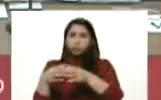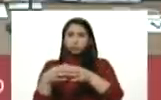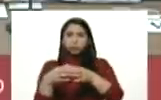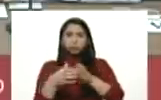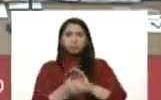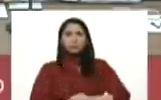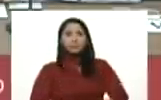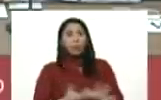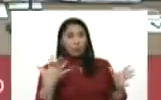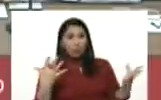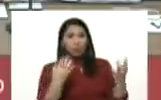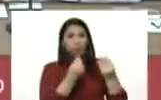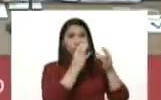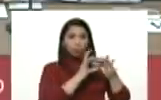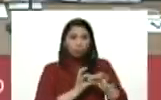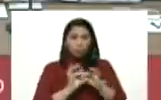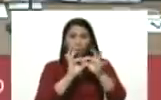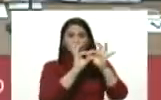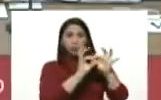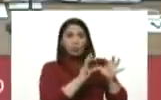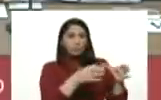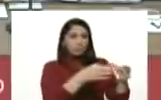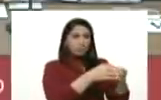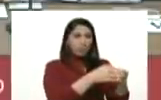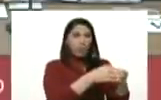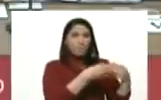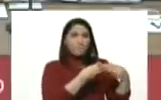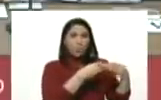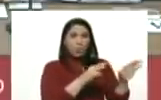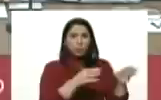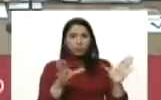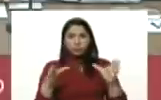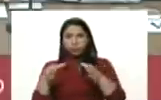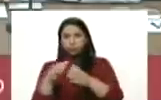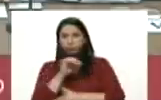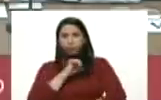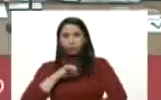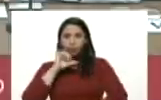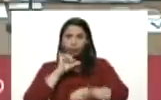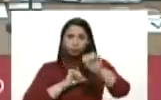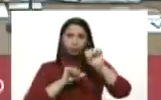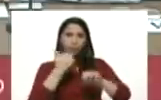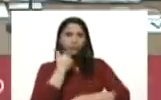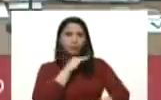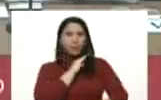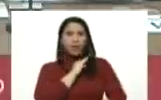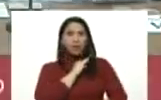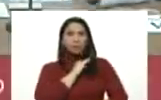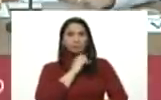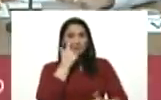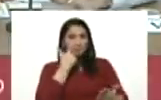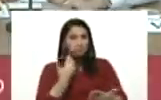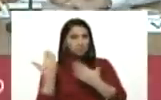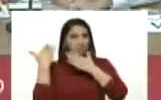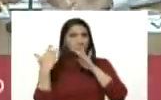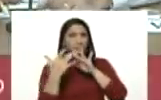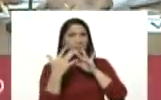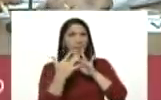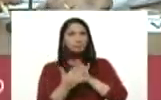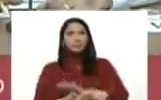que juntos, unidos, sector público y sector privado, prevengamos la enfermedad. Adelante, Presidente.